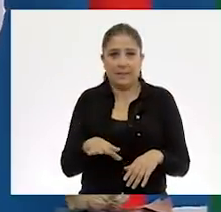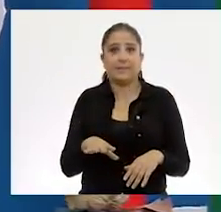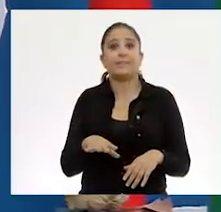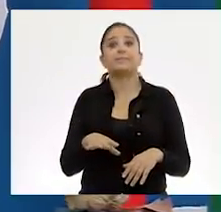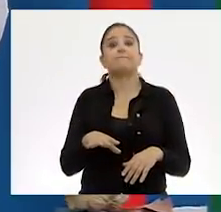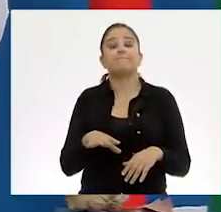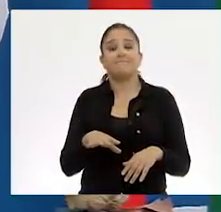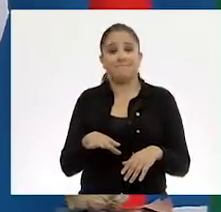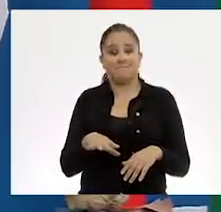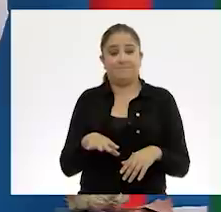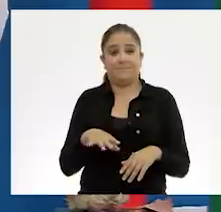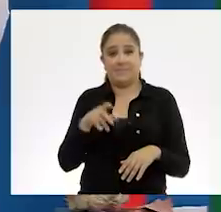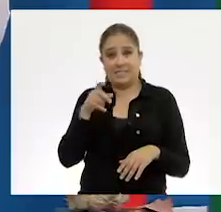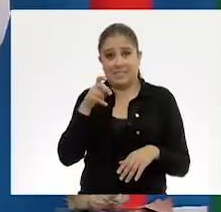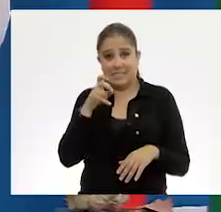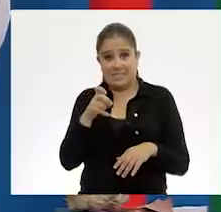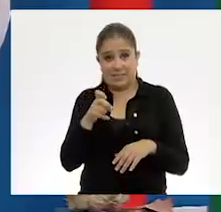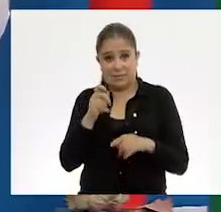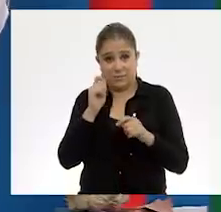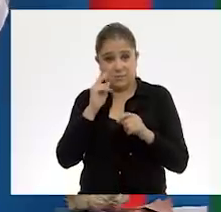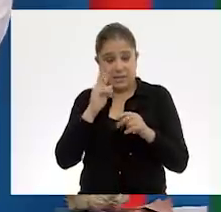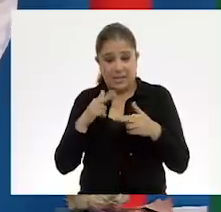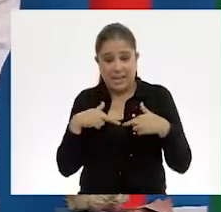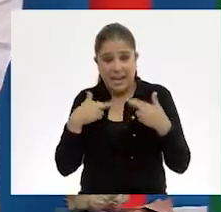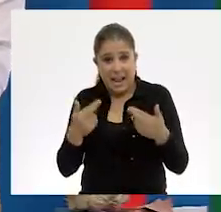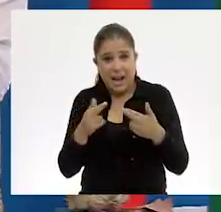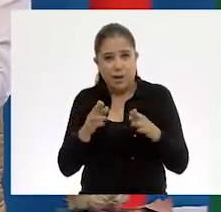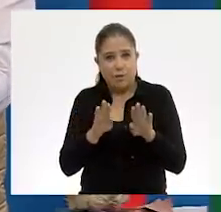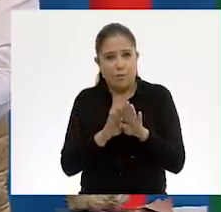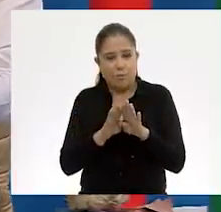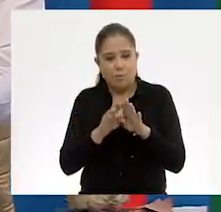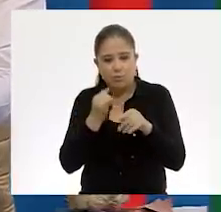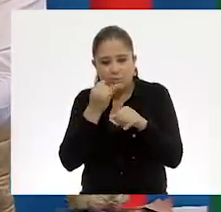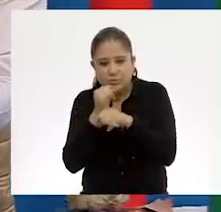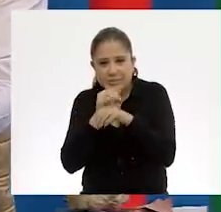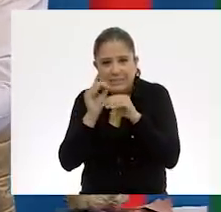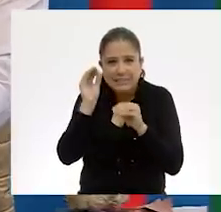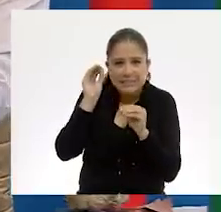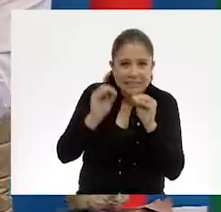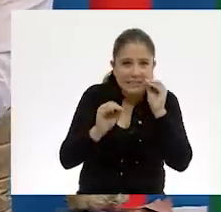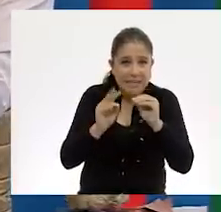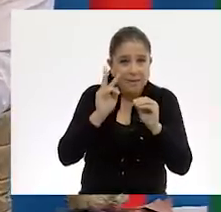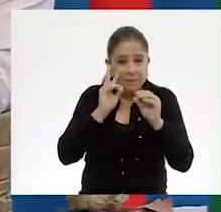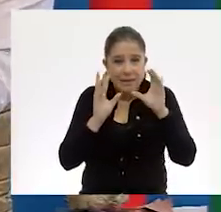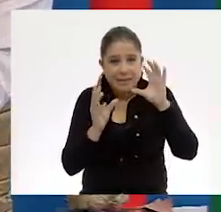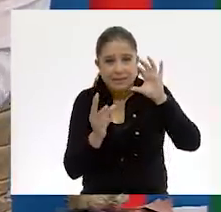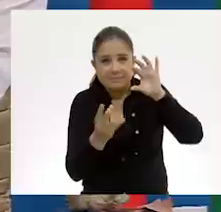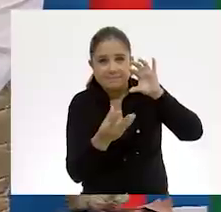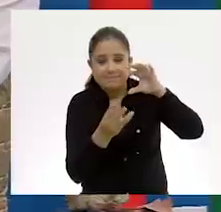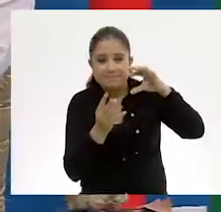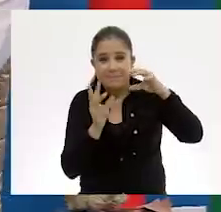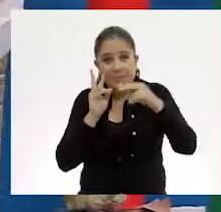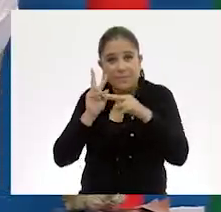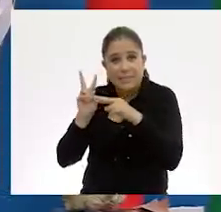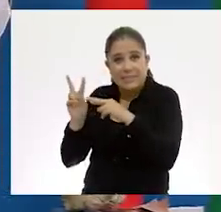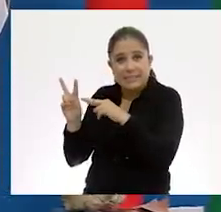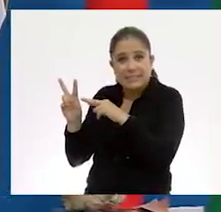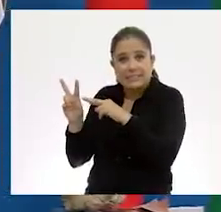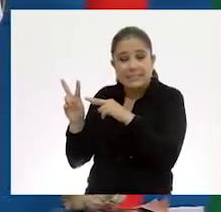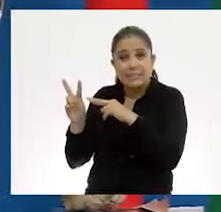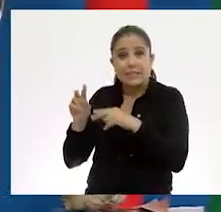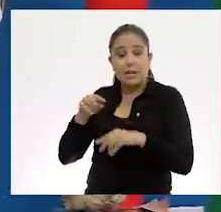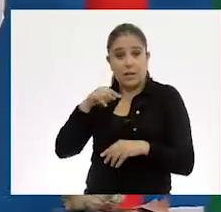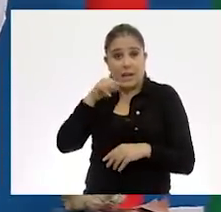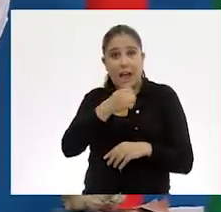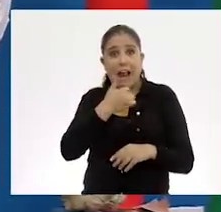más que también el regalo es el detalle. Obsérvenlo. Observa este detalle. Mira. O sea, ella